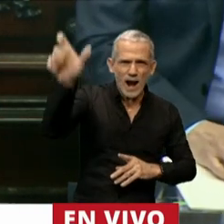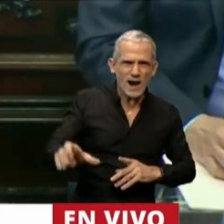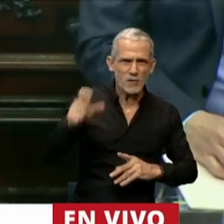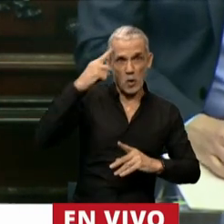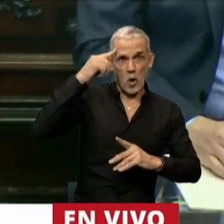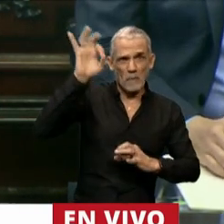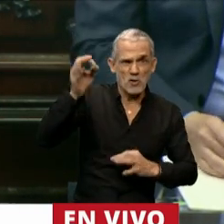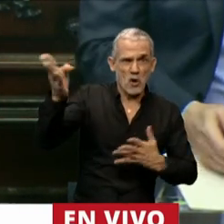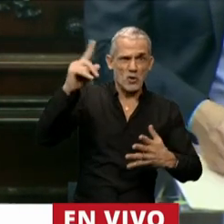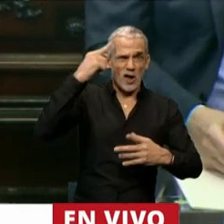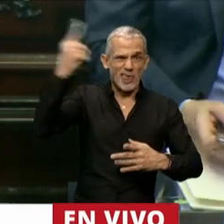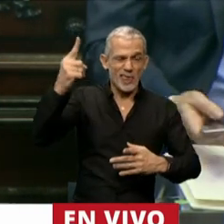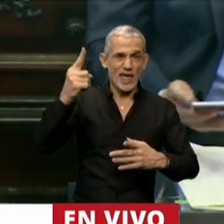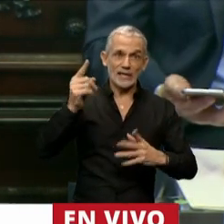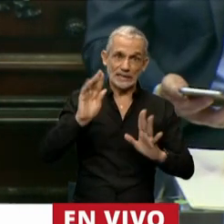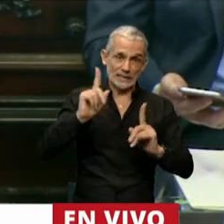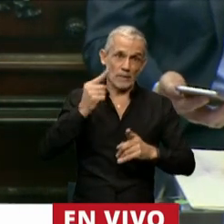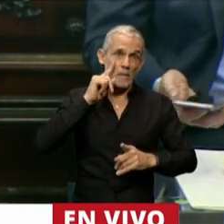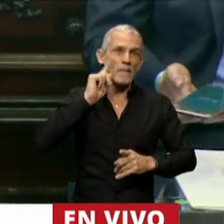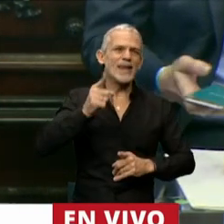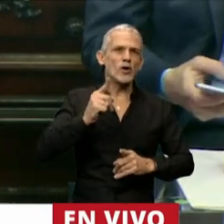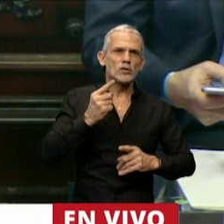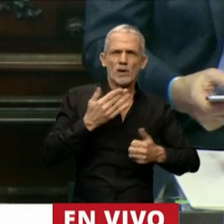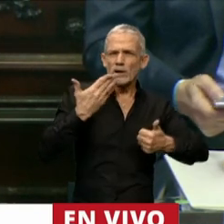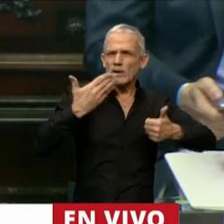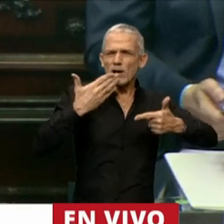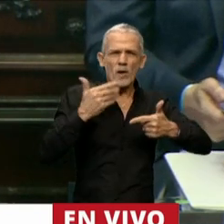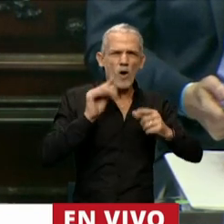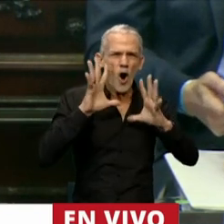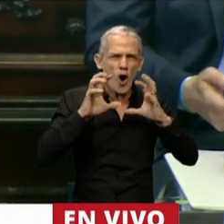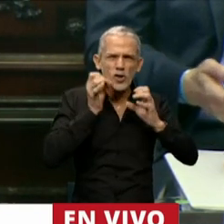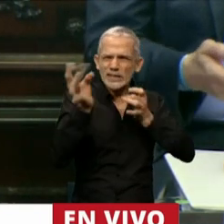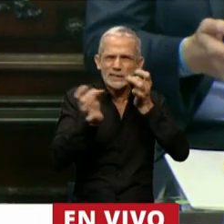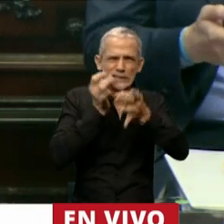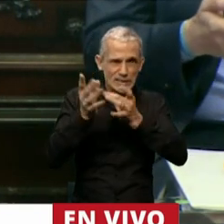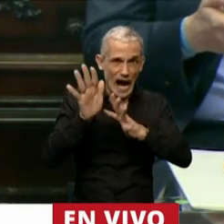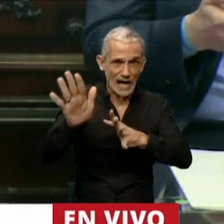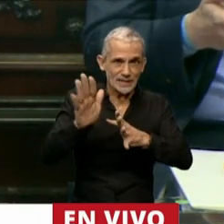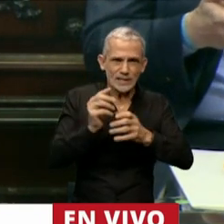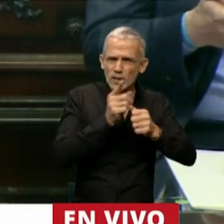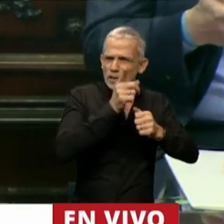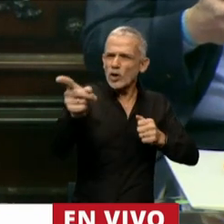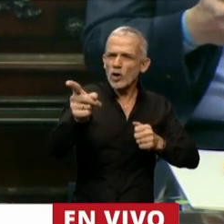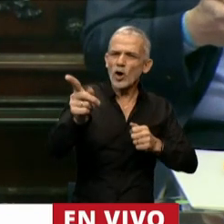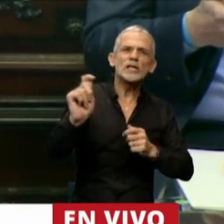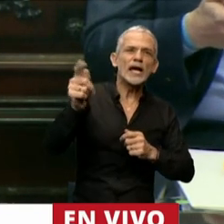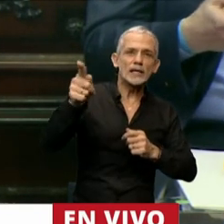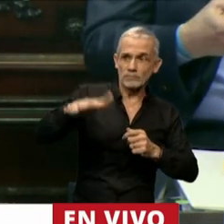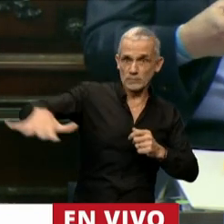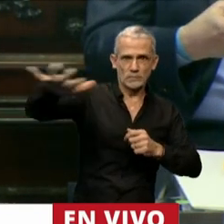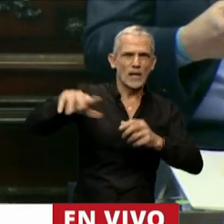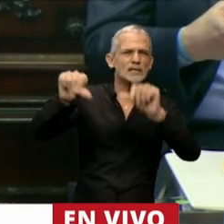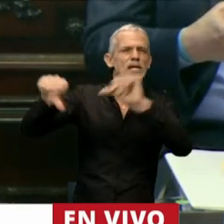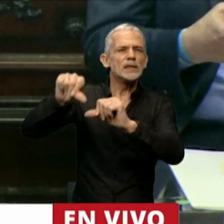Y peligroso cuando ese discurso del odio ataca a comunidades